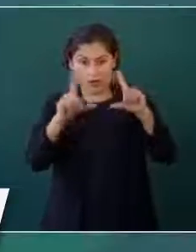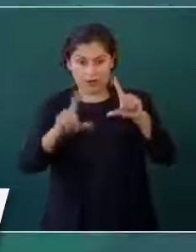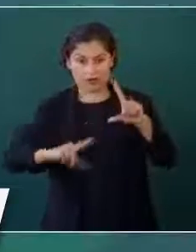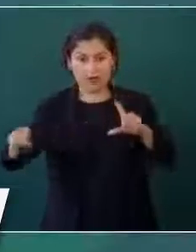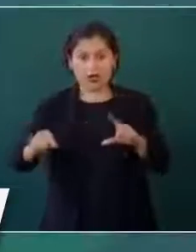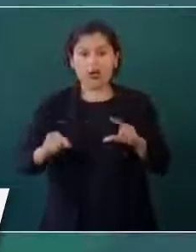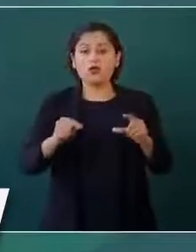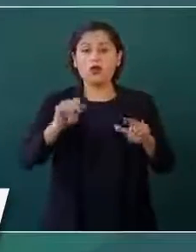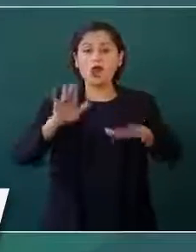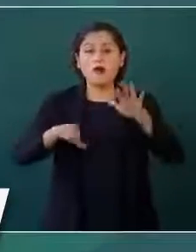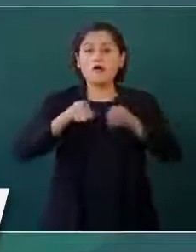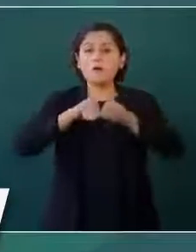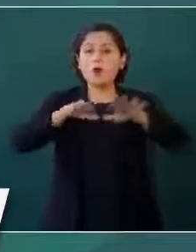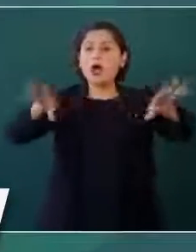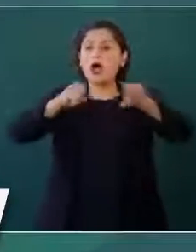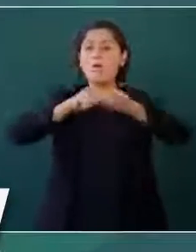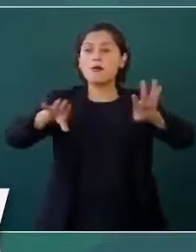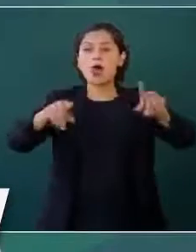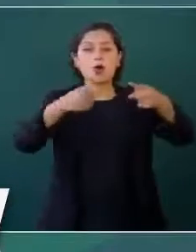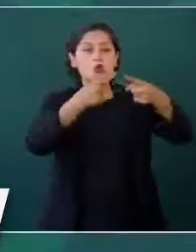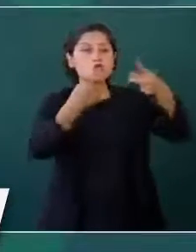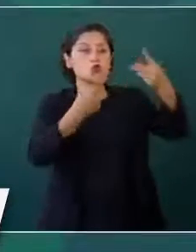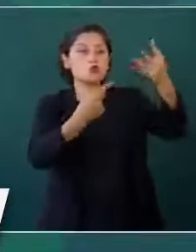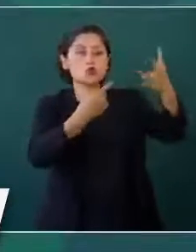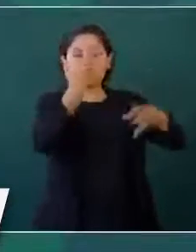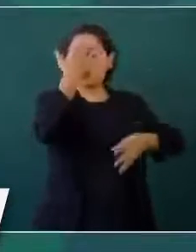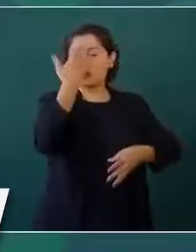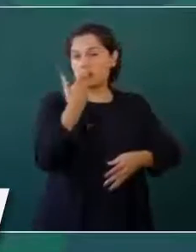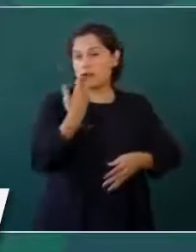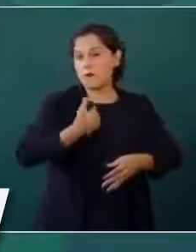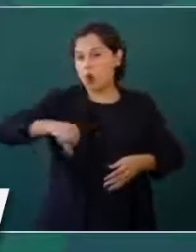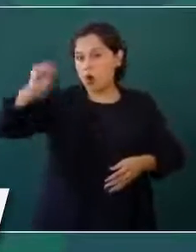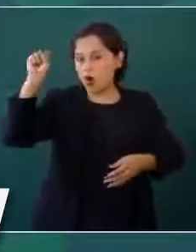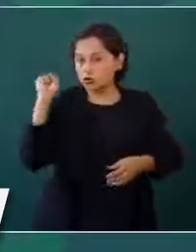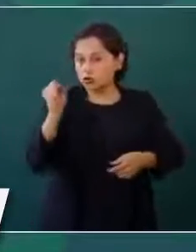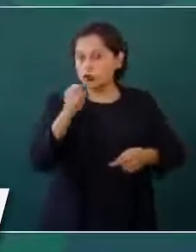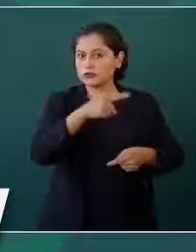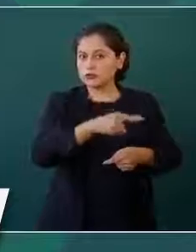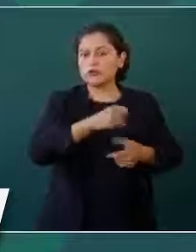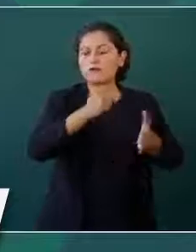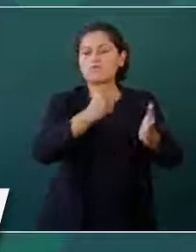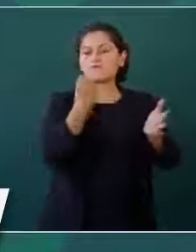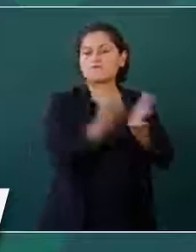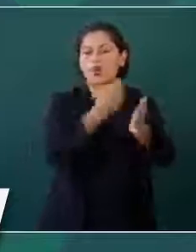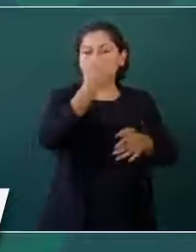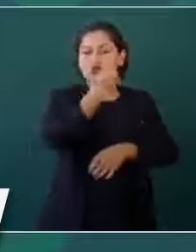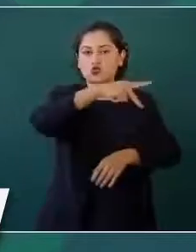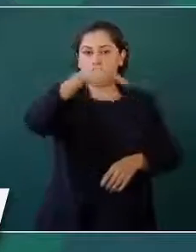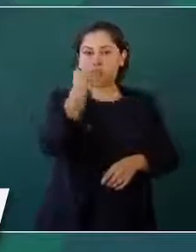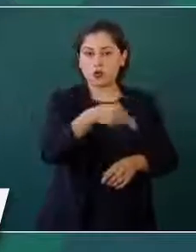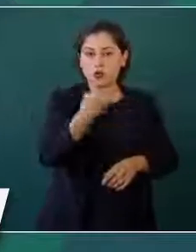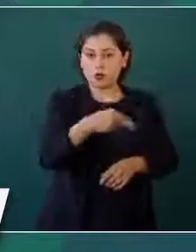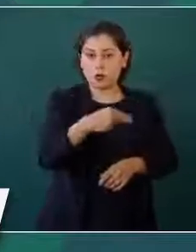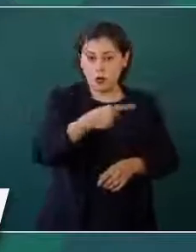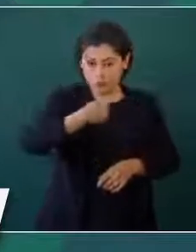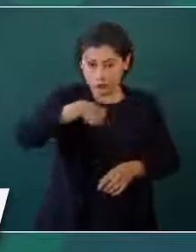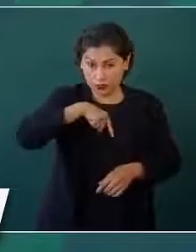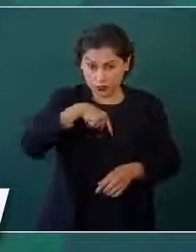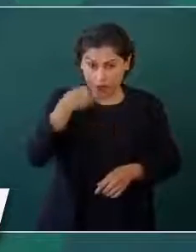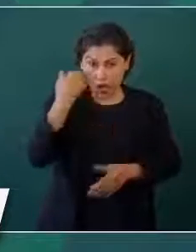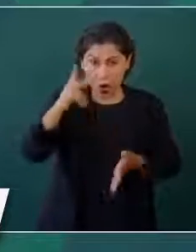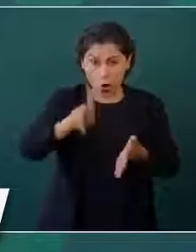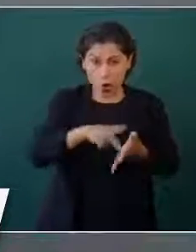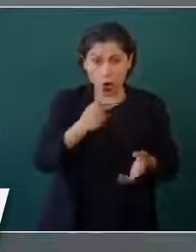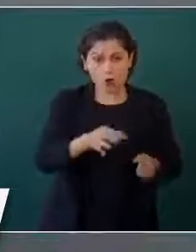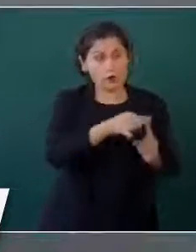famosos que ahora registraron su nombre como marca comercial. No queremos convertirlos